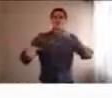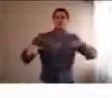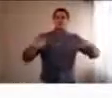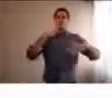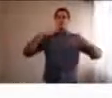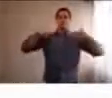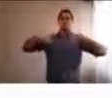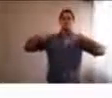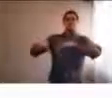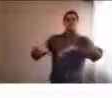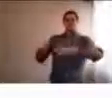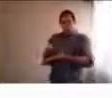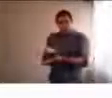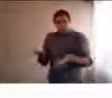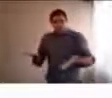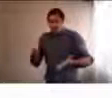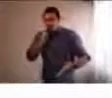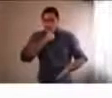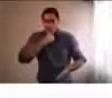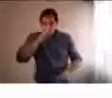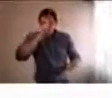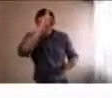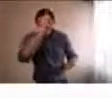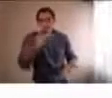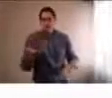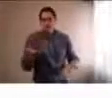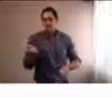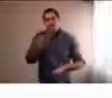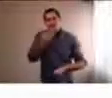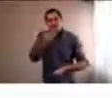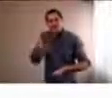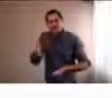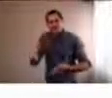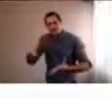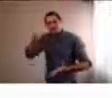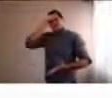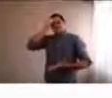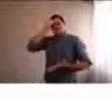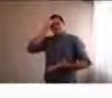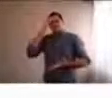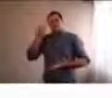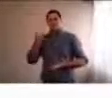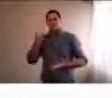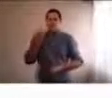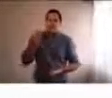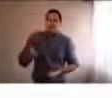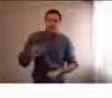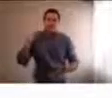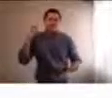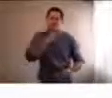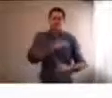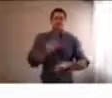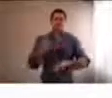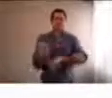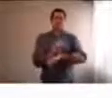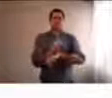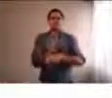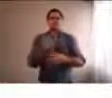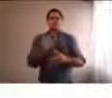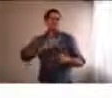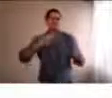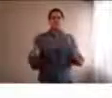Y bueno, y todo esto que irrumpió, como decía Barbie, de un día para el otro, implicó todo un movimiento de